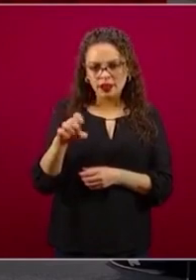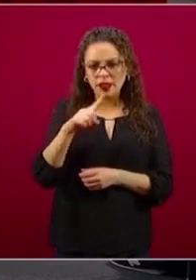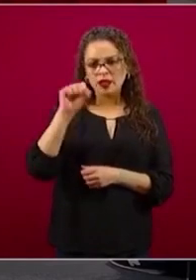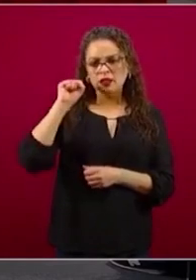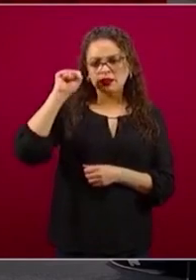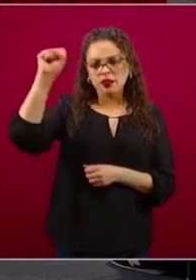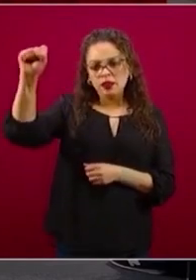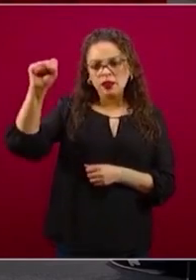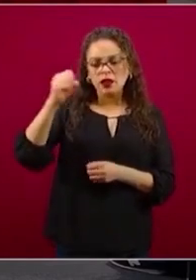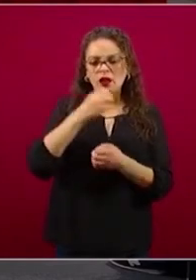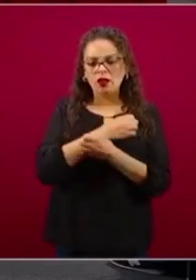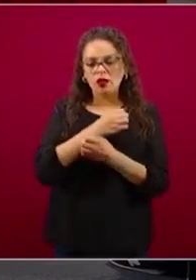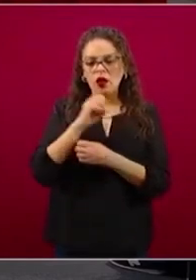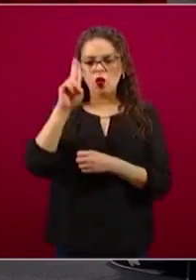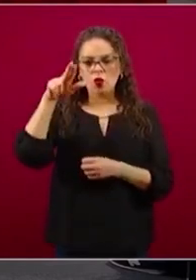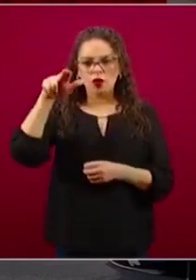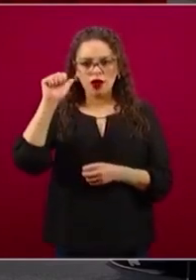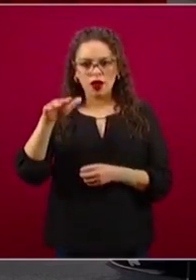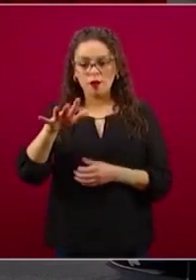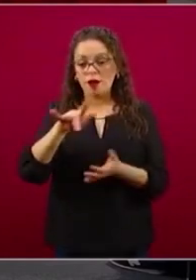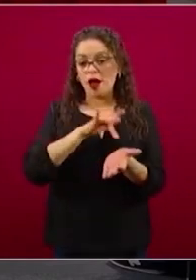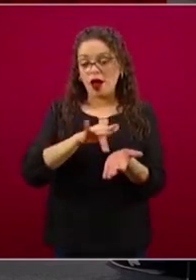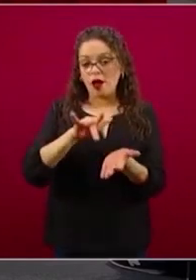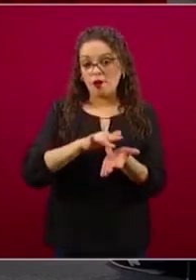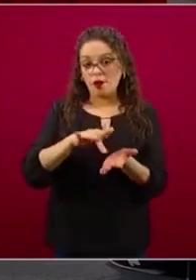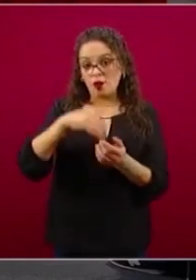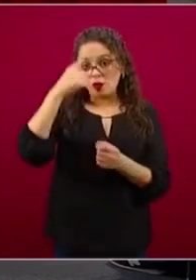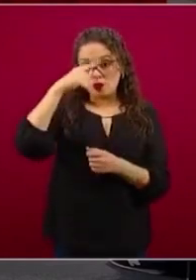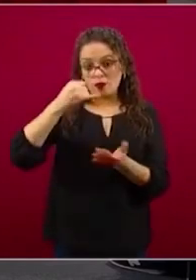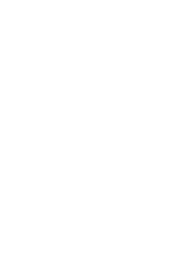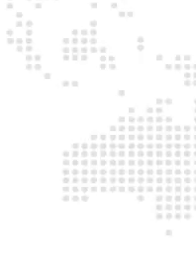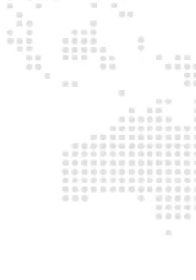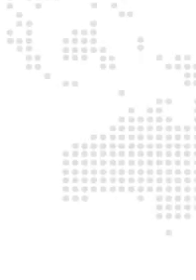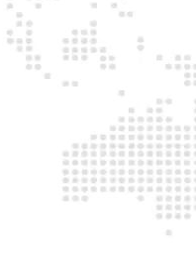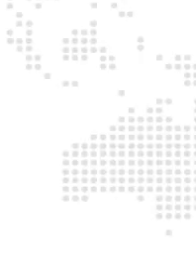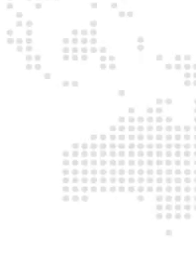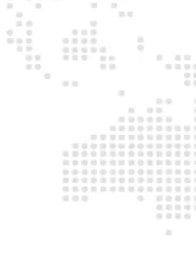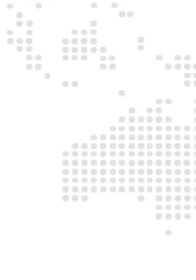Educación y la UNAM, apoyaron para que estas tasas de interés bajaran.